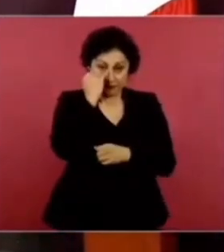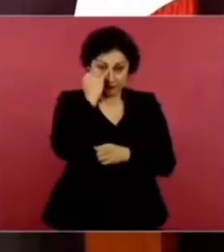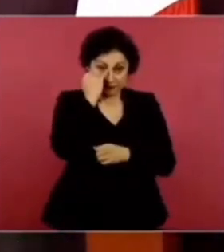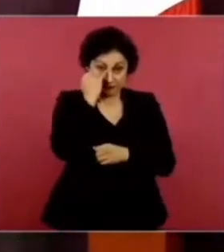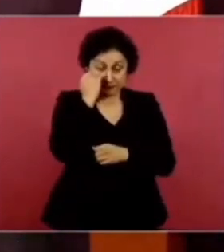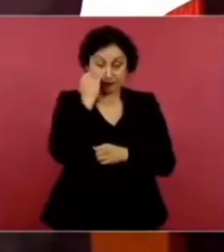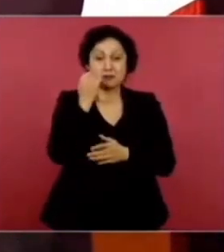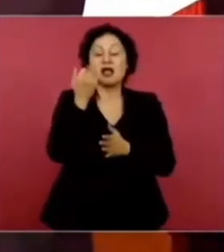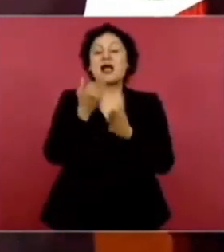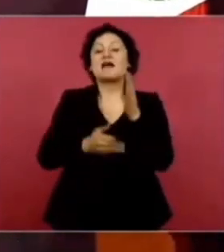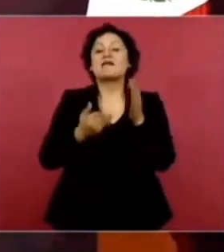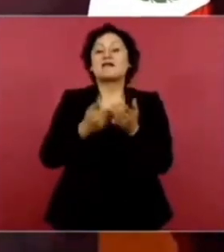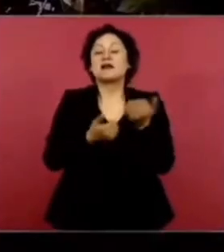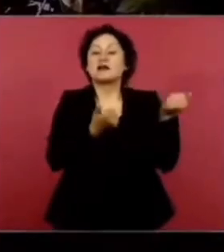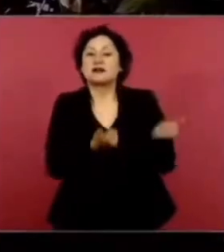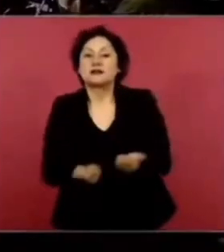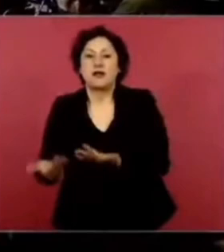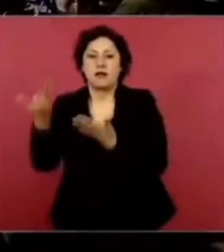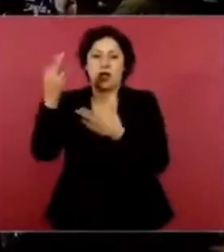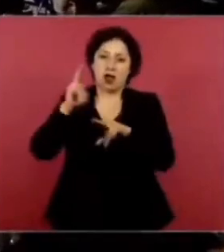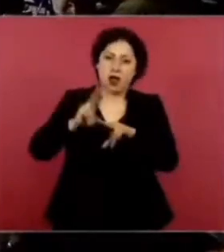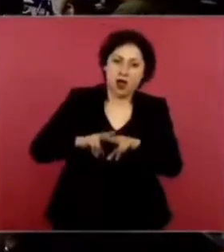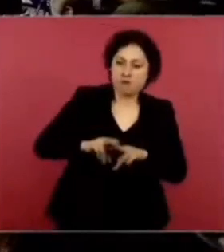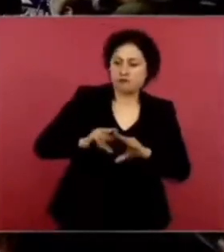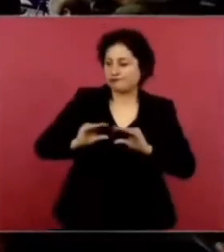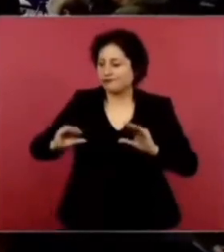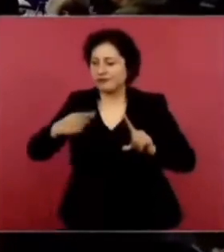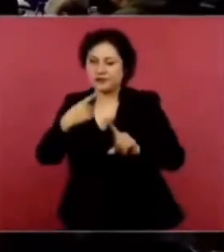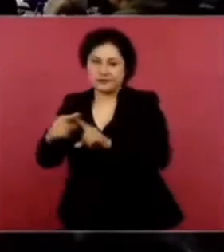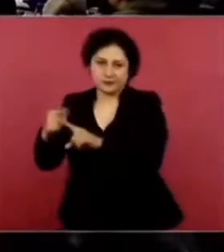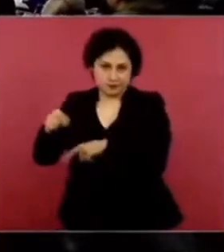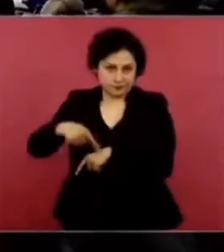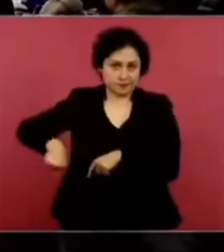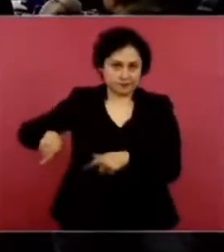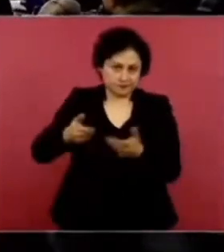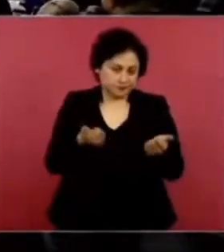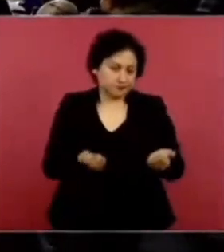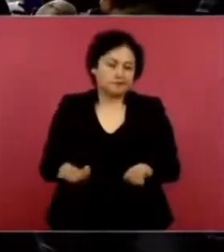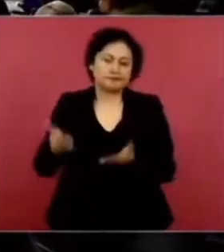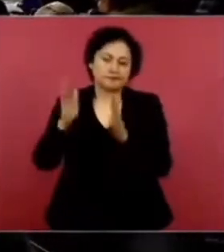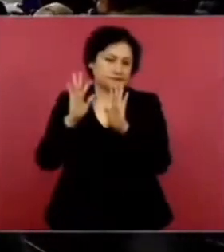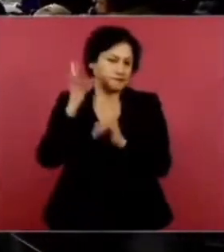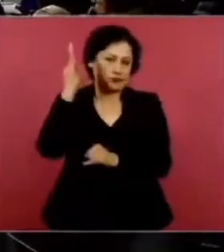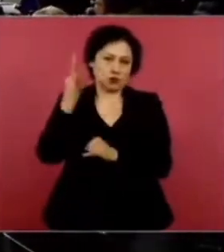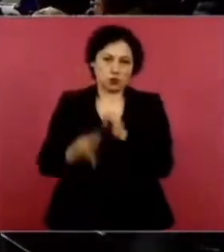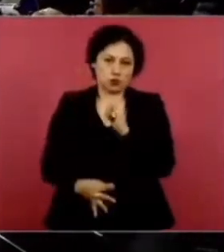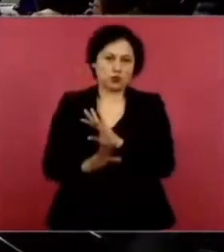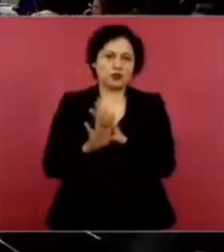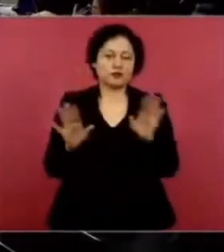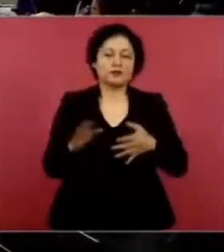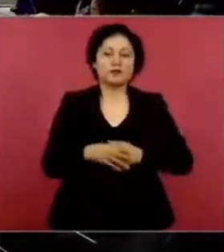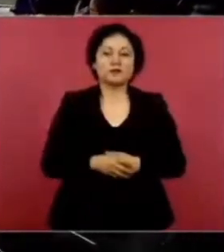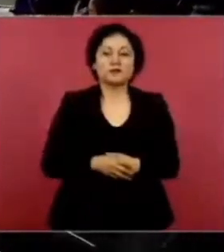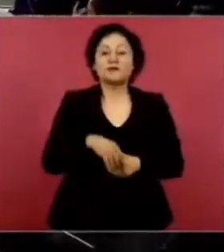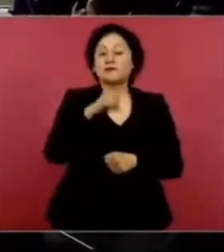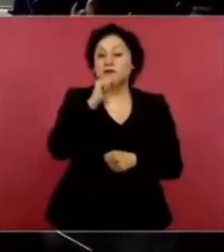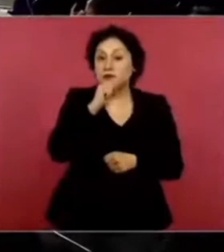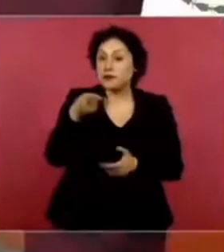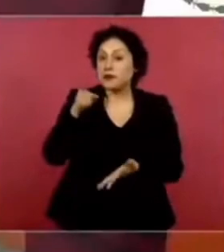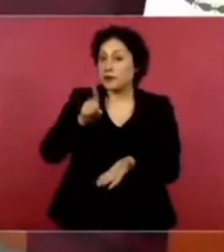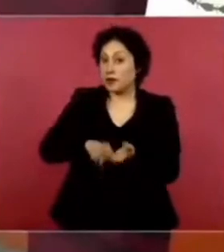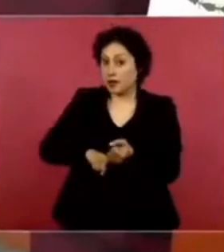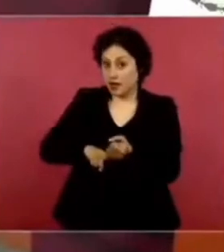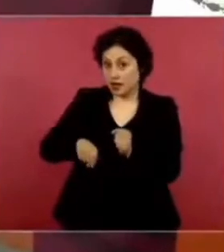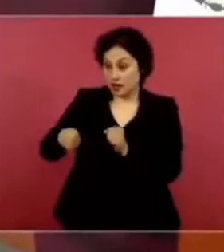Falta el mobiliario. Y nos falta ya concluir el museo. El